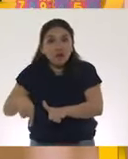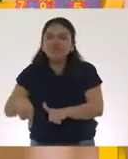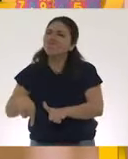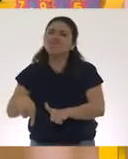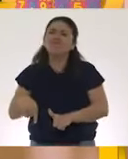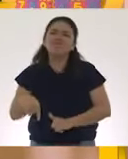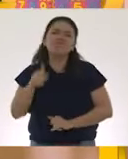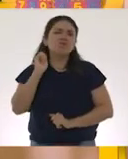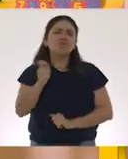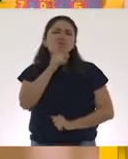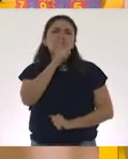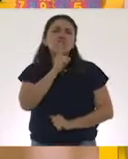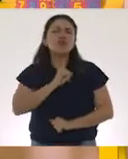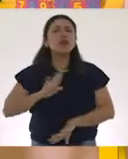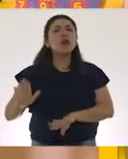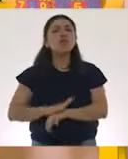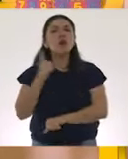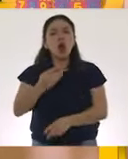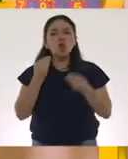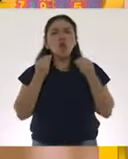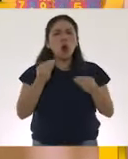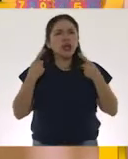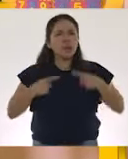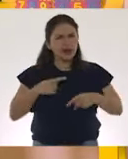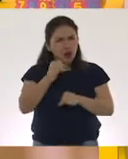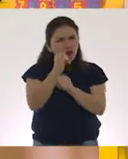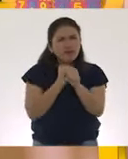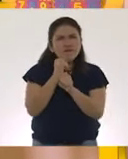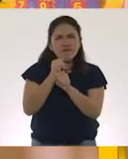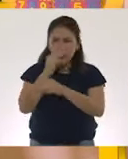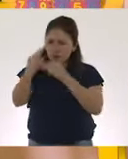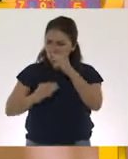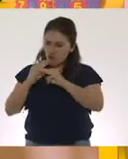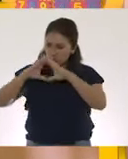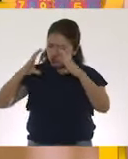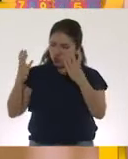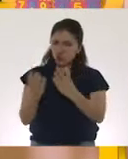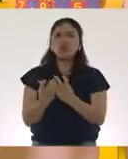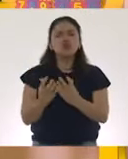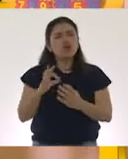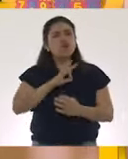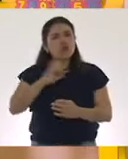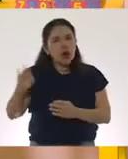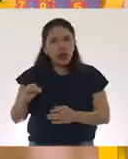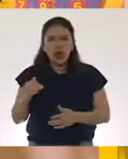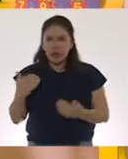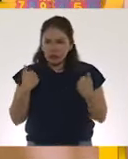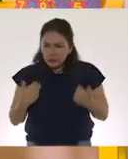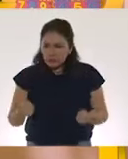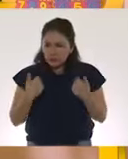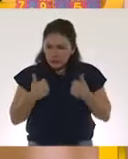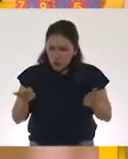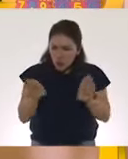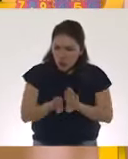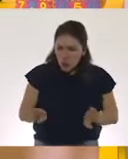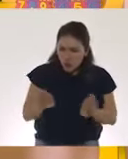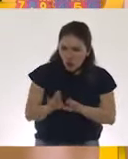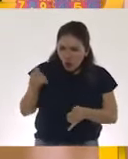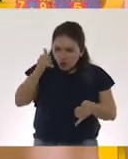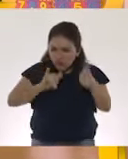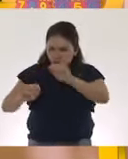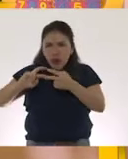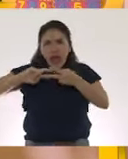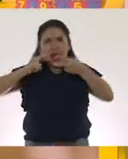falso precisamente porque muchos investigadores a lo largo del mundo han podido descifrar la